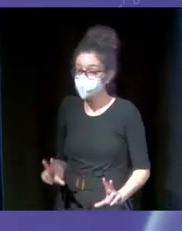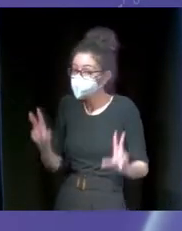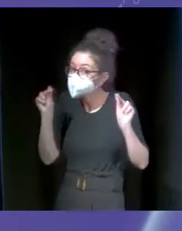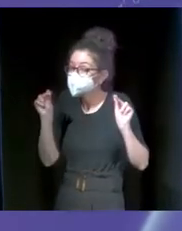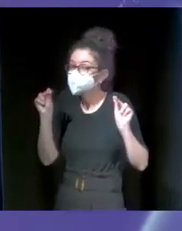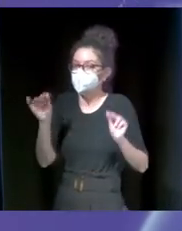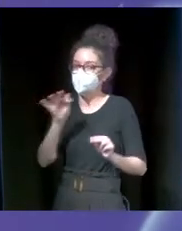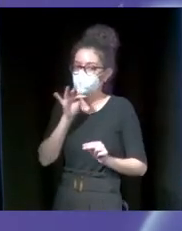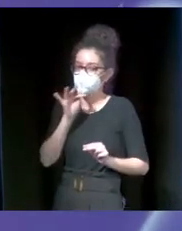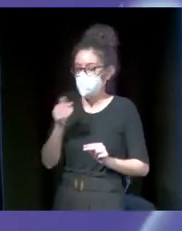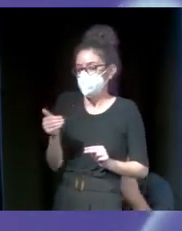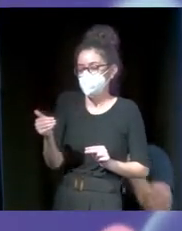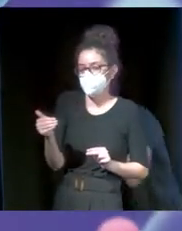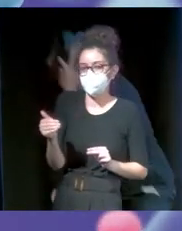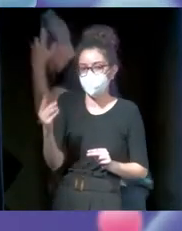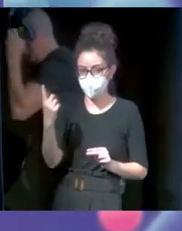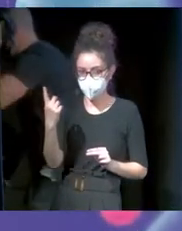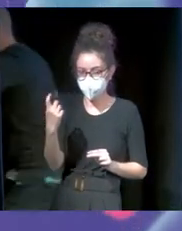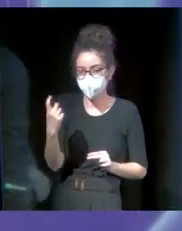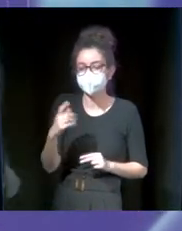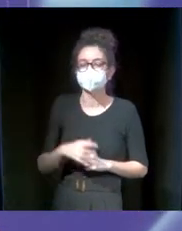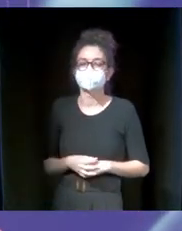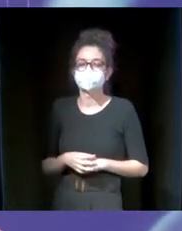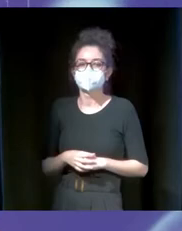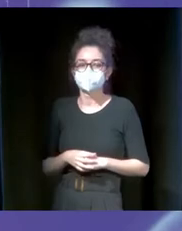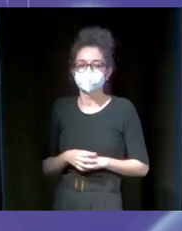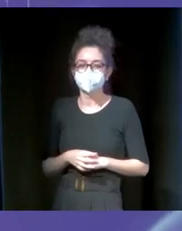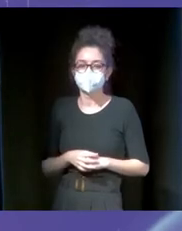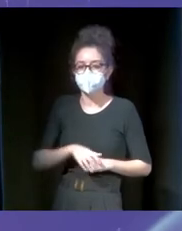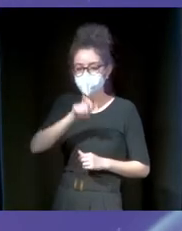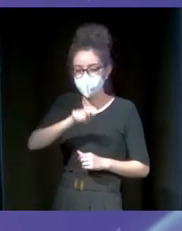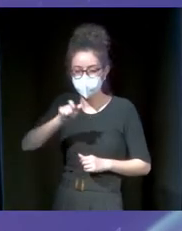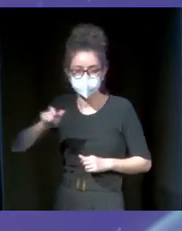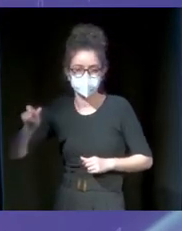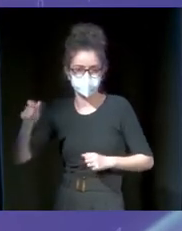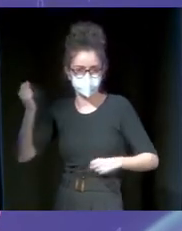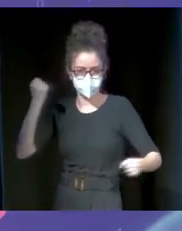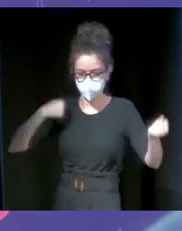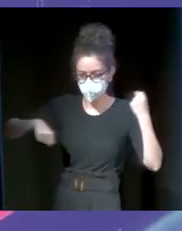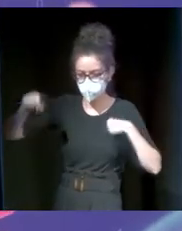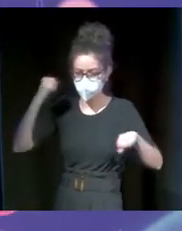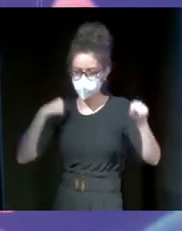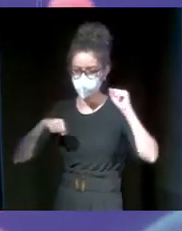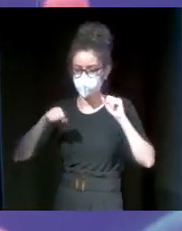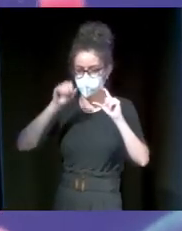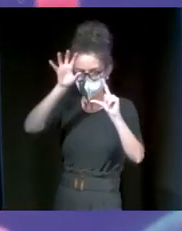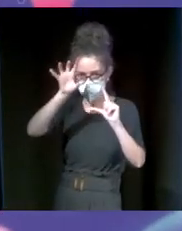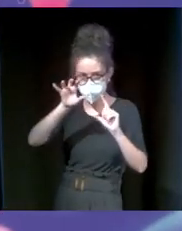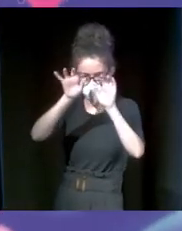todavía. Han habido aquí pues bloggers, han habido aquí artistas, han habido aquí médicos, divulgadores.